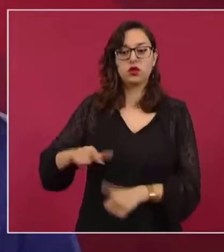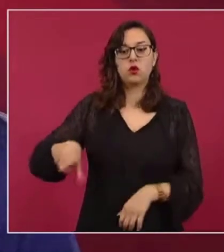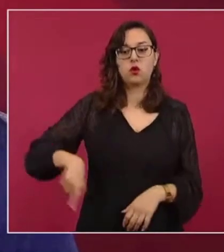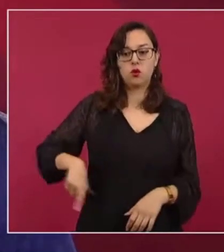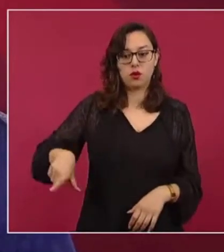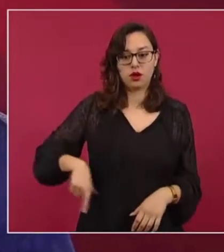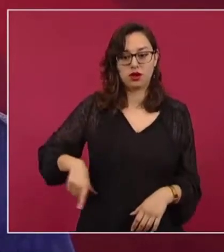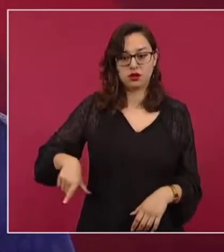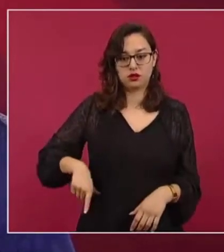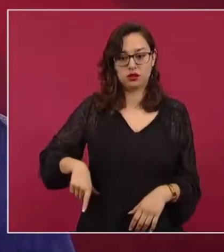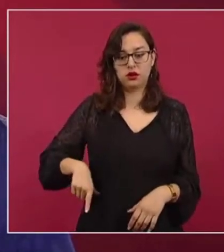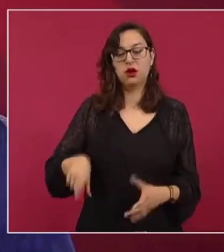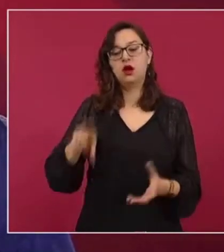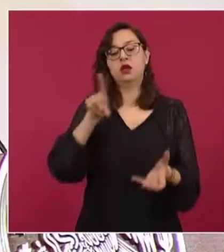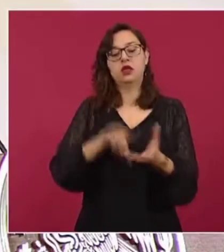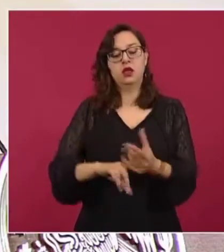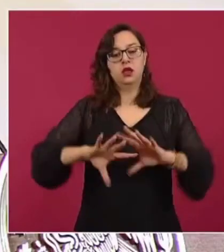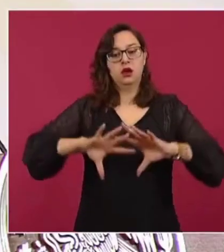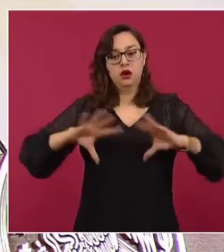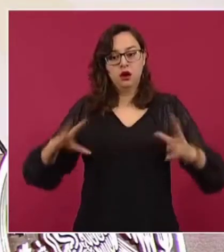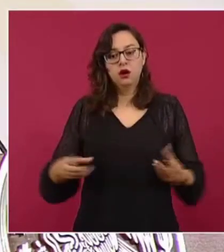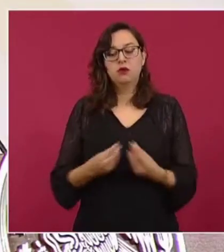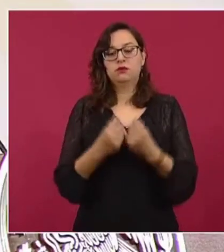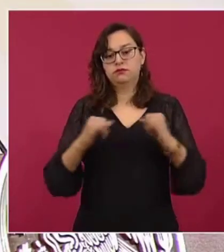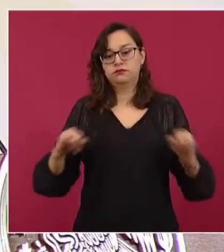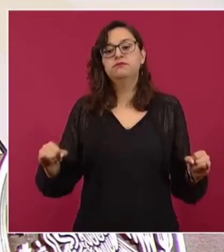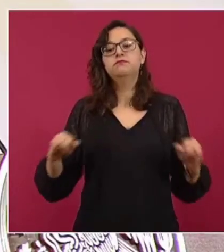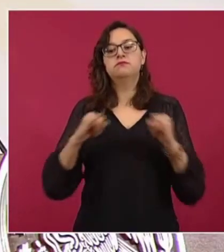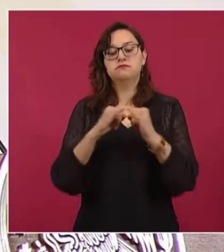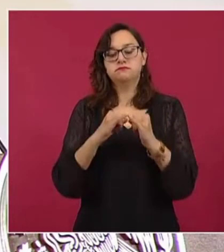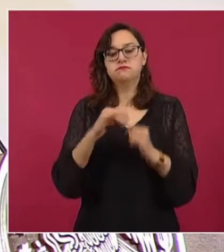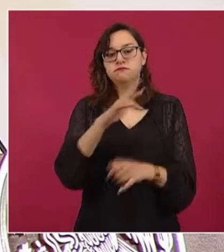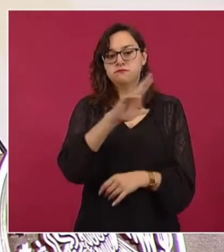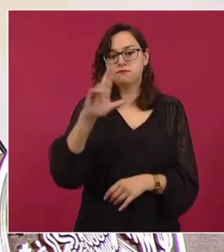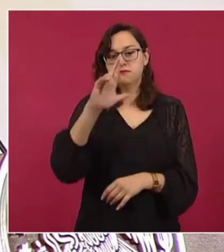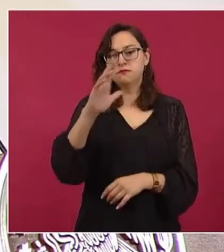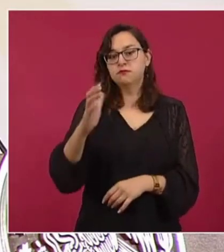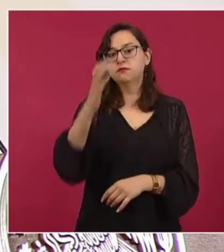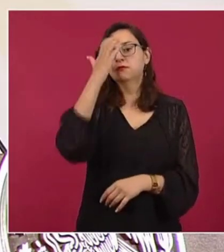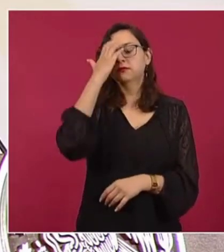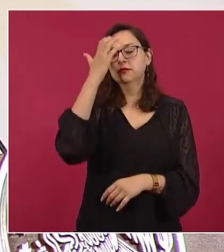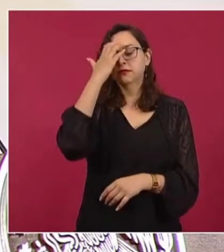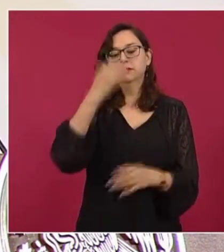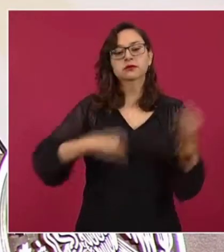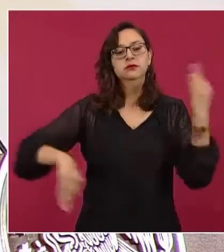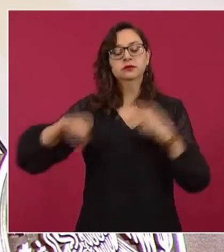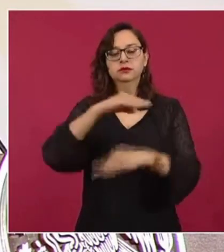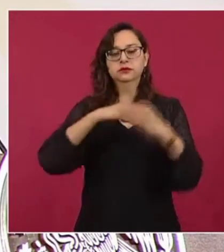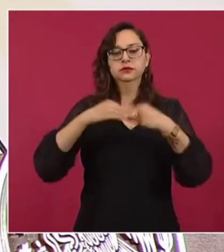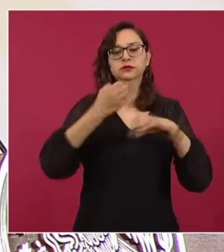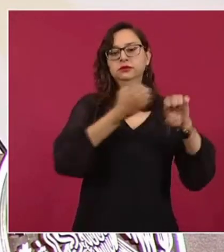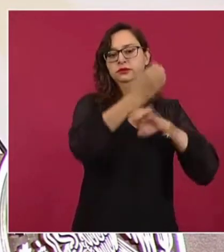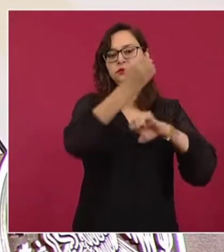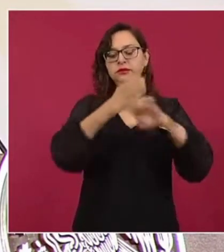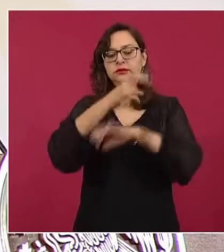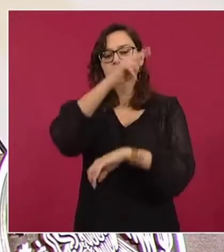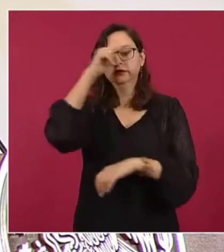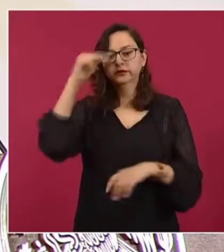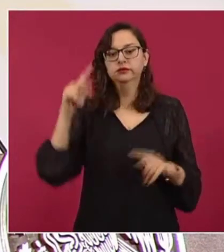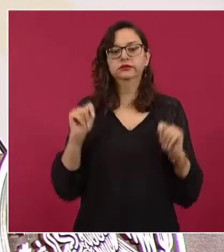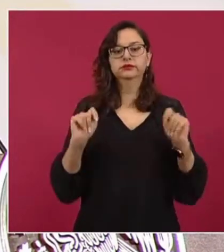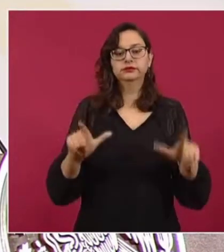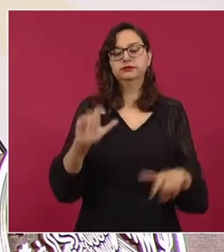junto con el personal que integra las instituciones. Un reconocimiento pues de estado a todos los estados, Nayarit, Tlaxcala,